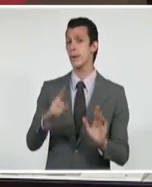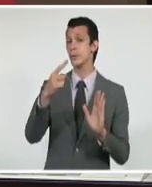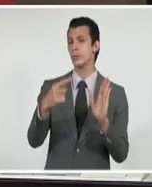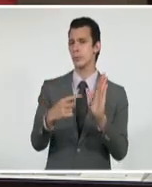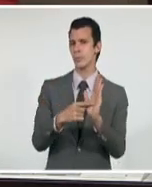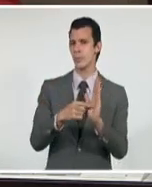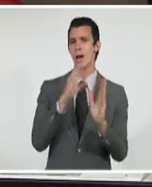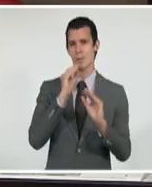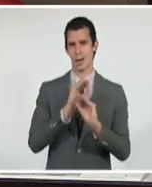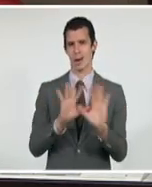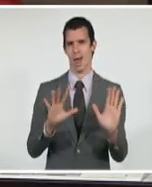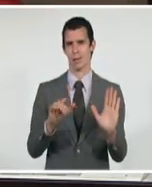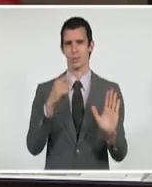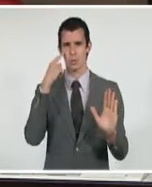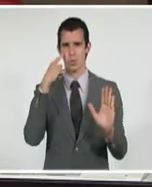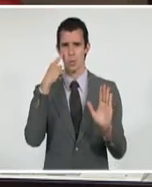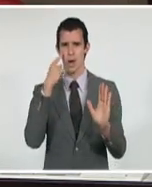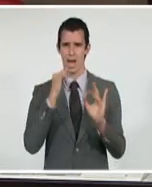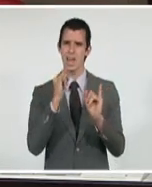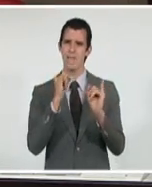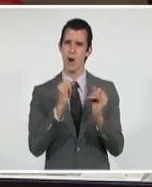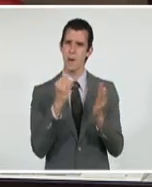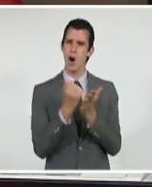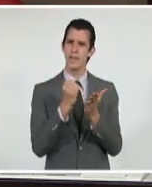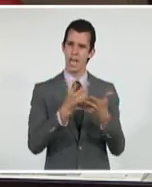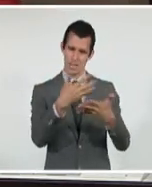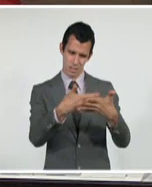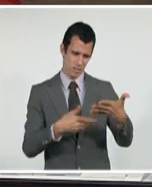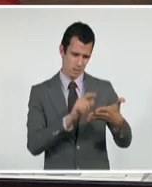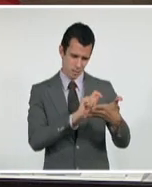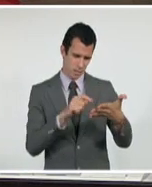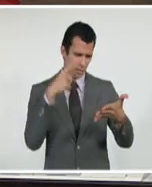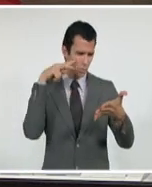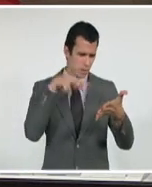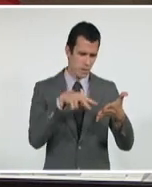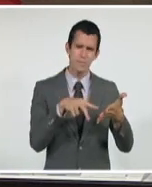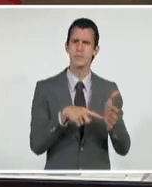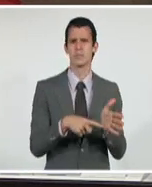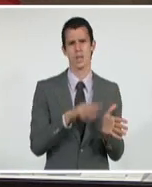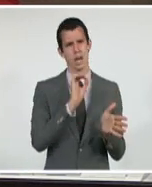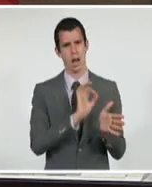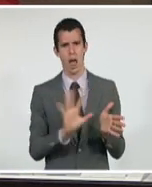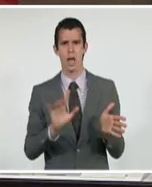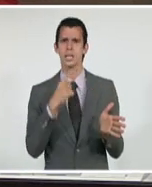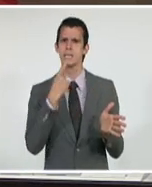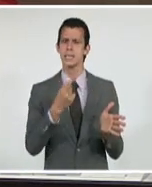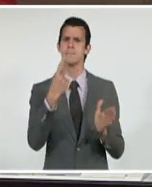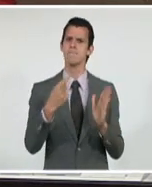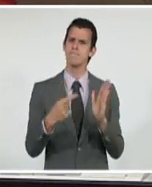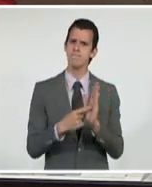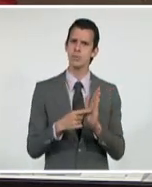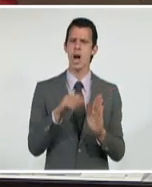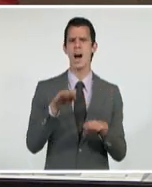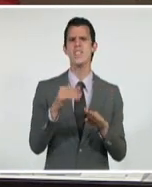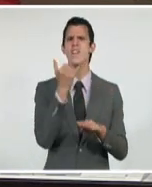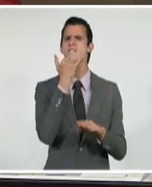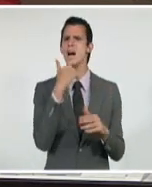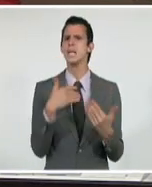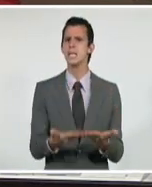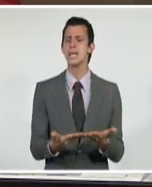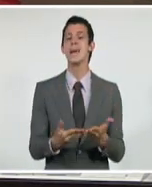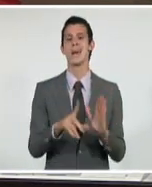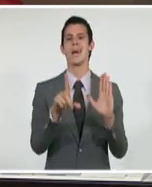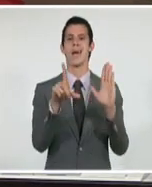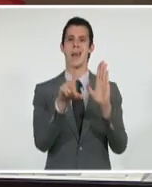claramente en el informe, en el resumen ejecutivo, como uno de los elementos subjetivos que han atentado contra la implementación de las políticas precisamente